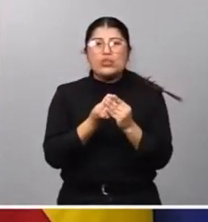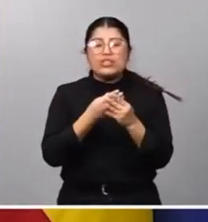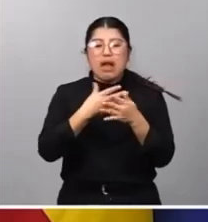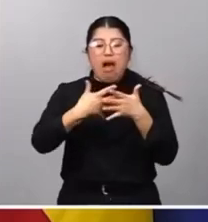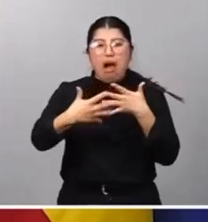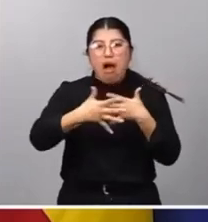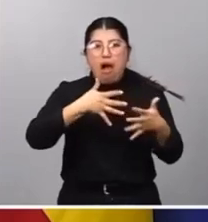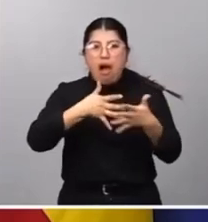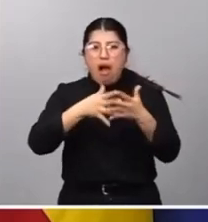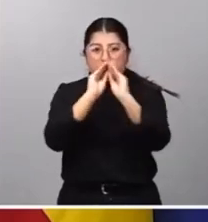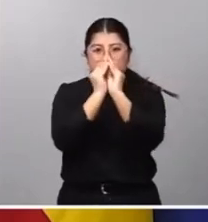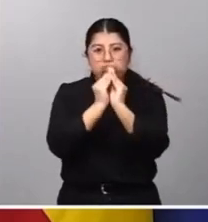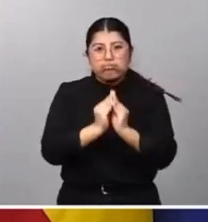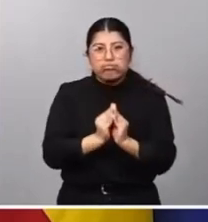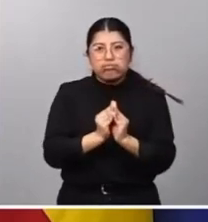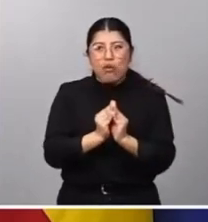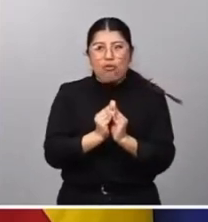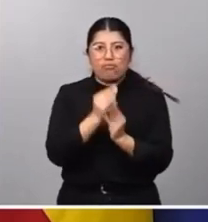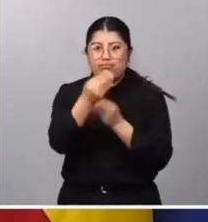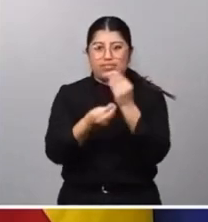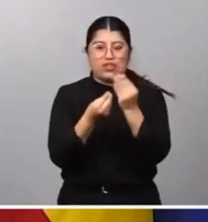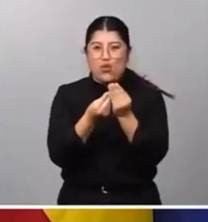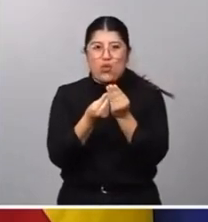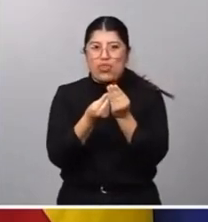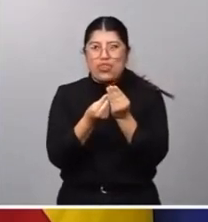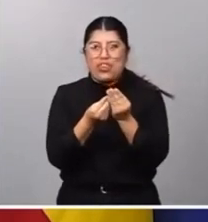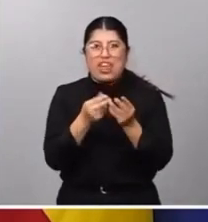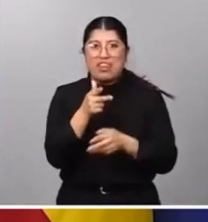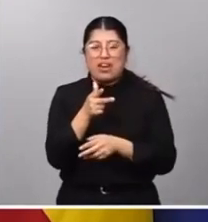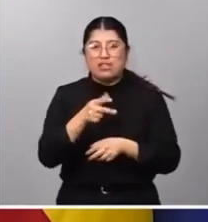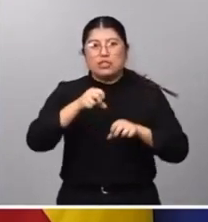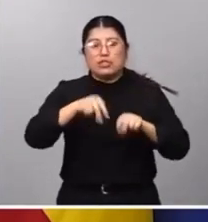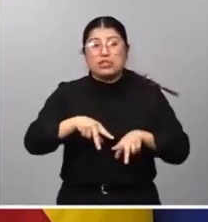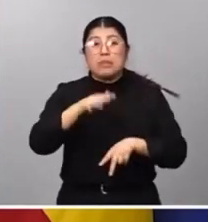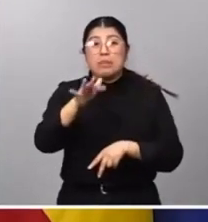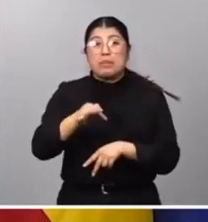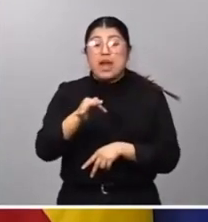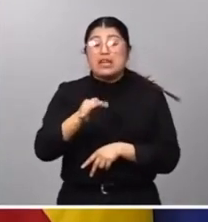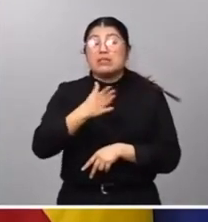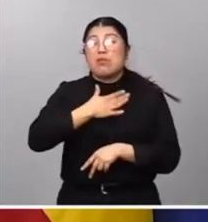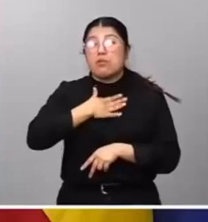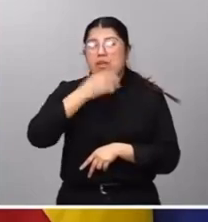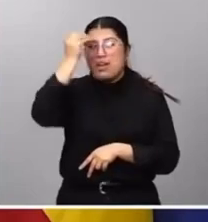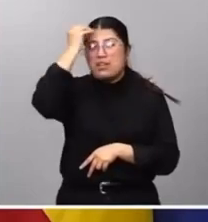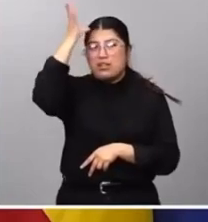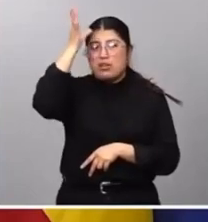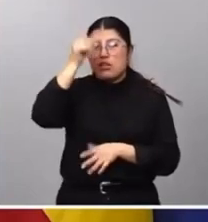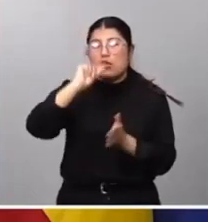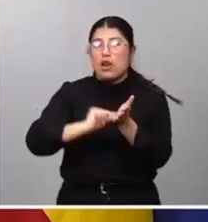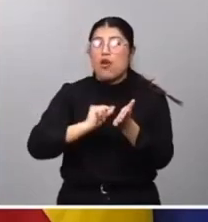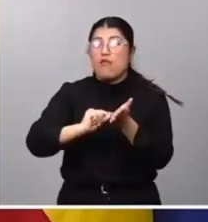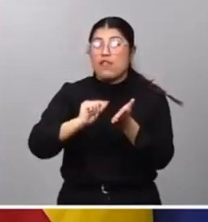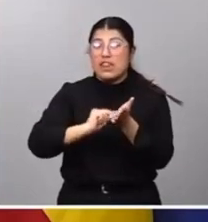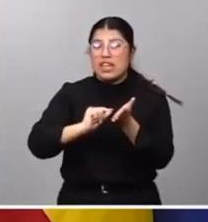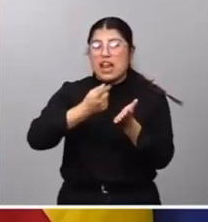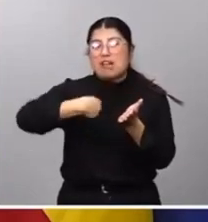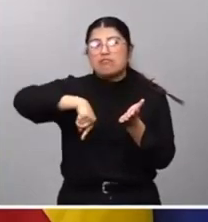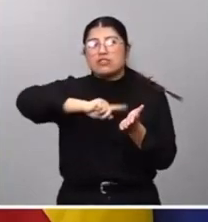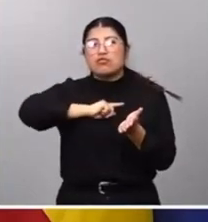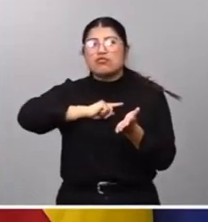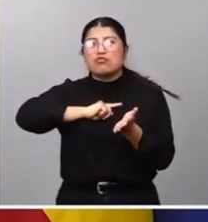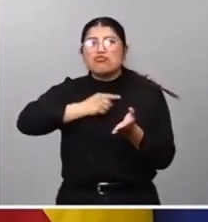creaciones de nuestros autores sin ningún tipo de respeto por los derechos de autor y por la propiedad intelectual. Y a partir de esta oficina esto también nos va a servir